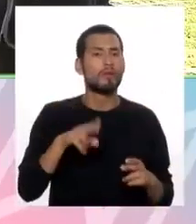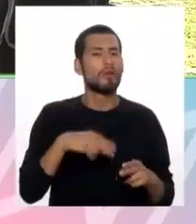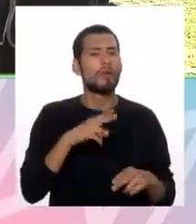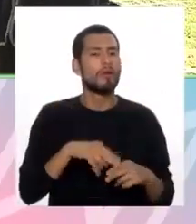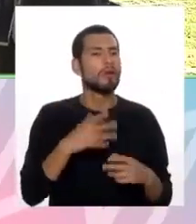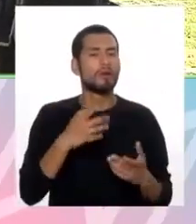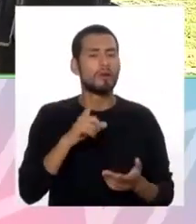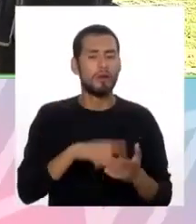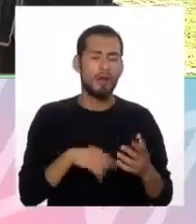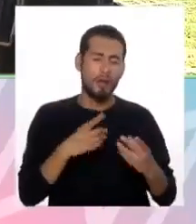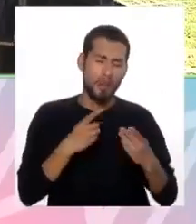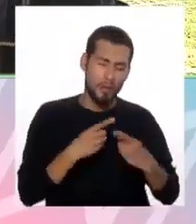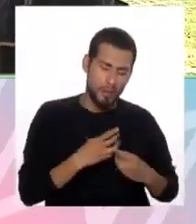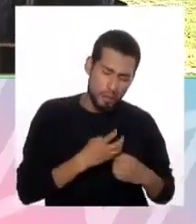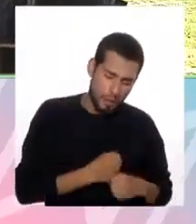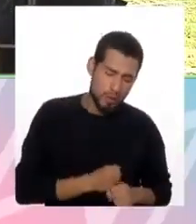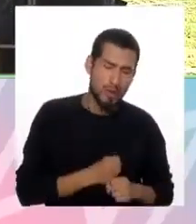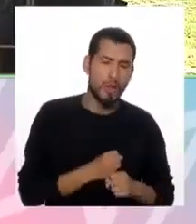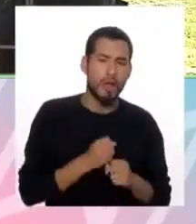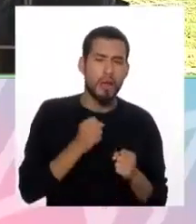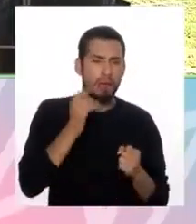depresión, ansiedad,